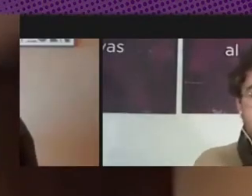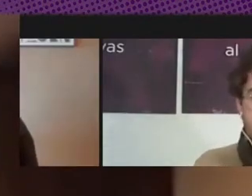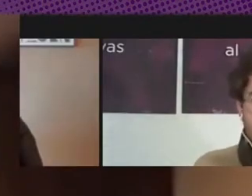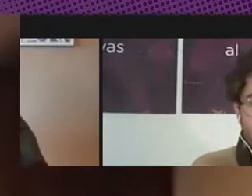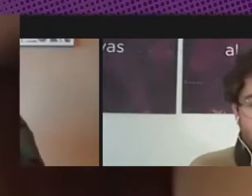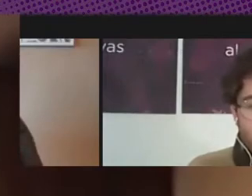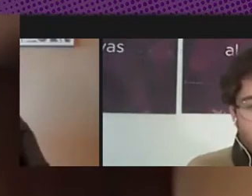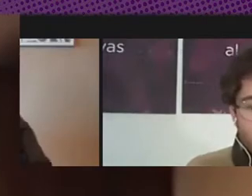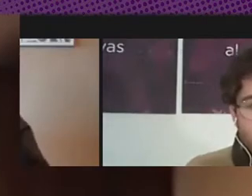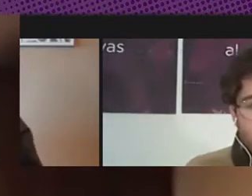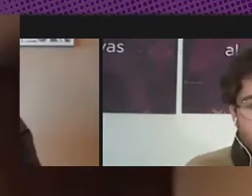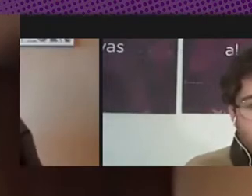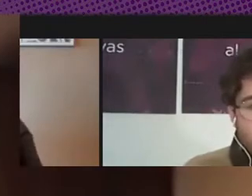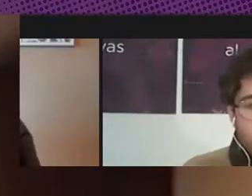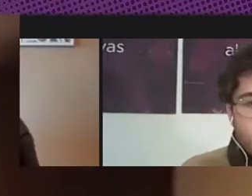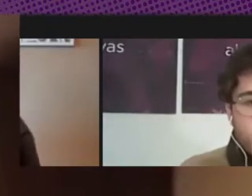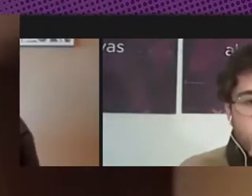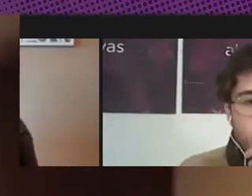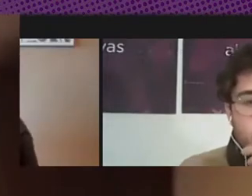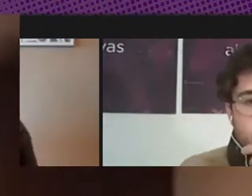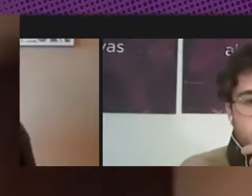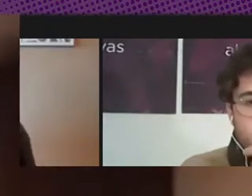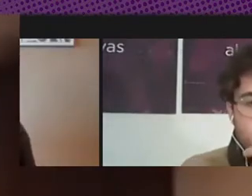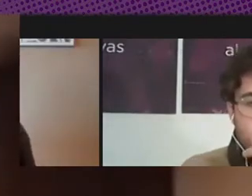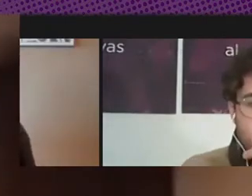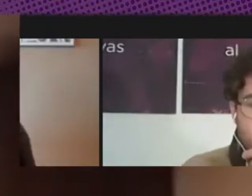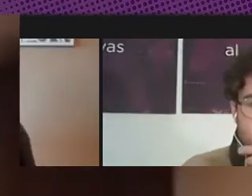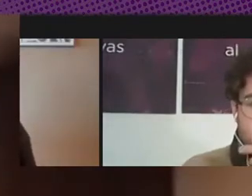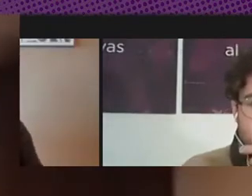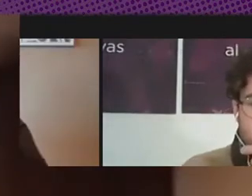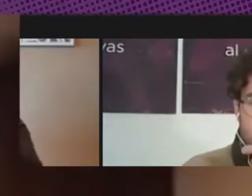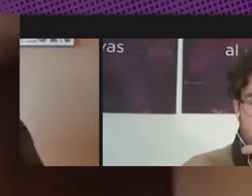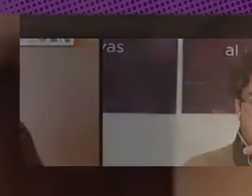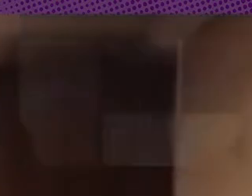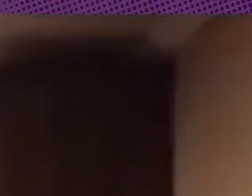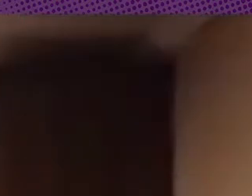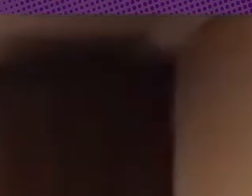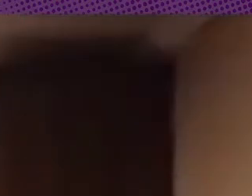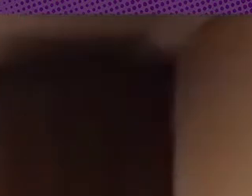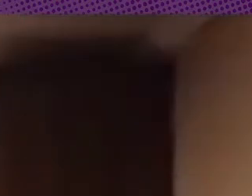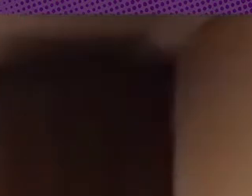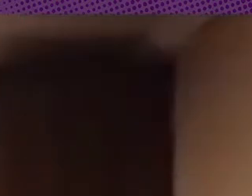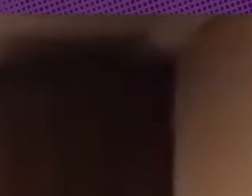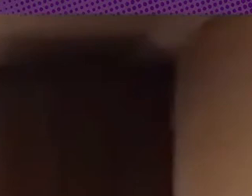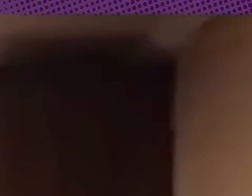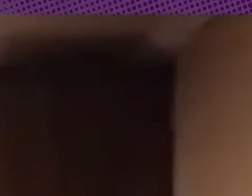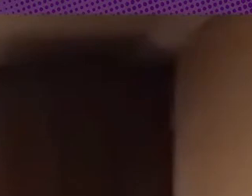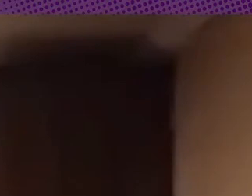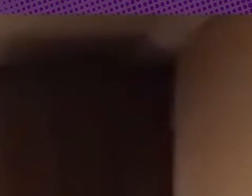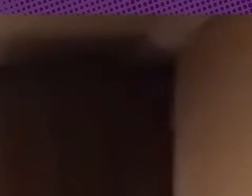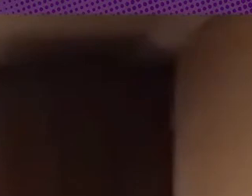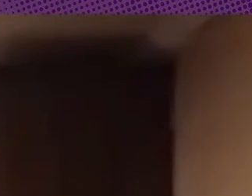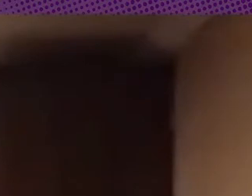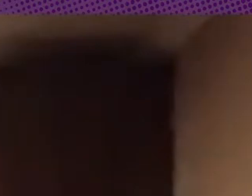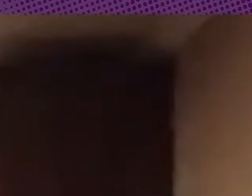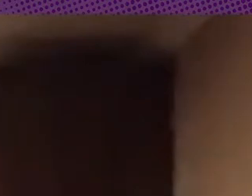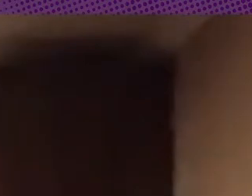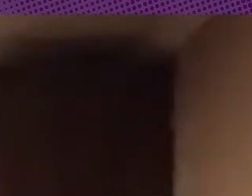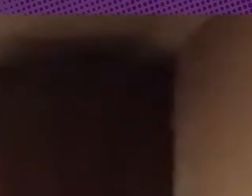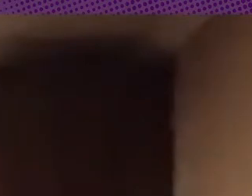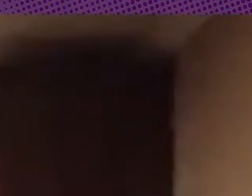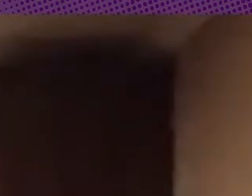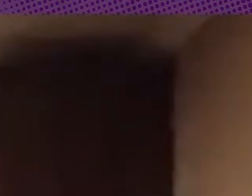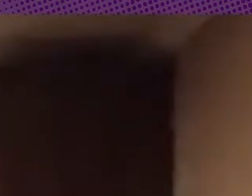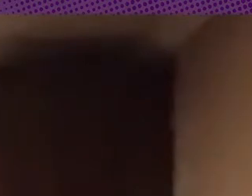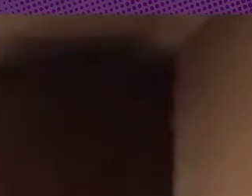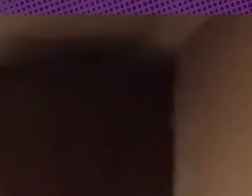humano en donde se le va a otorgar un gigabyte al mes a los ciudadanos ecuatorianos por el mero hecho